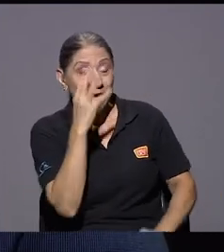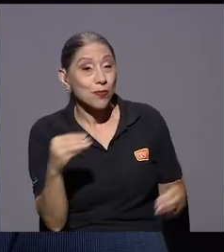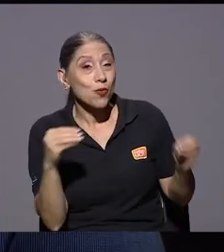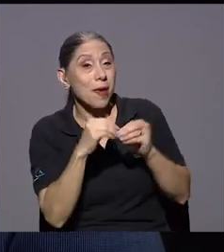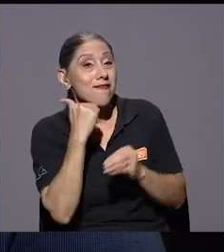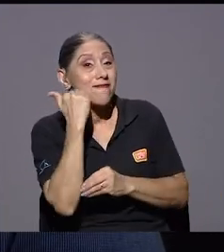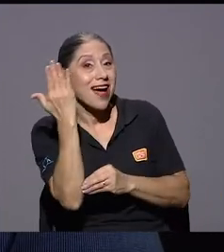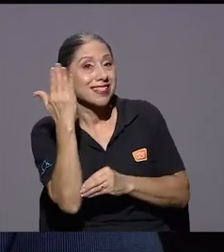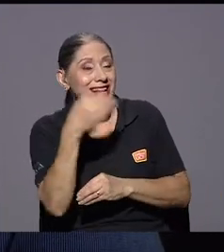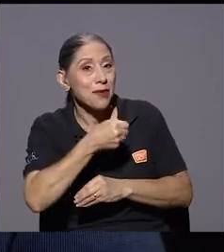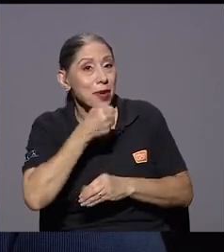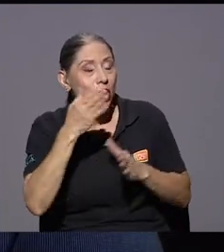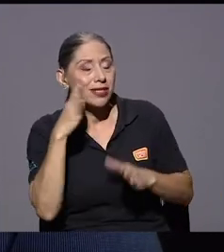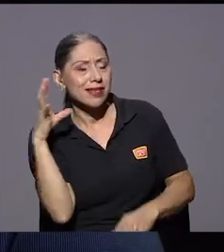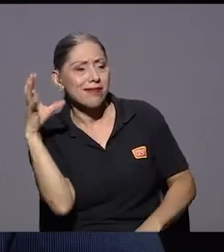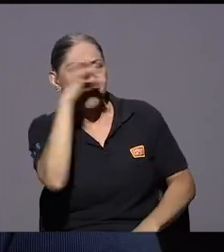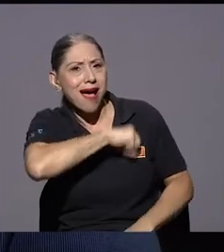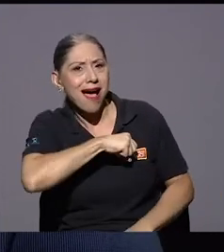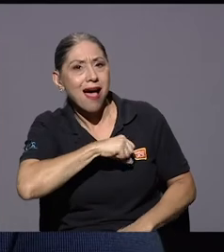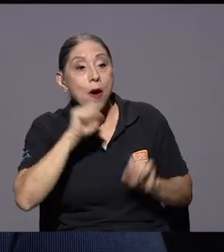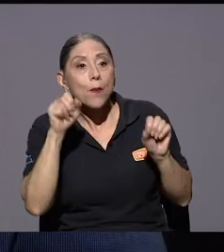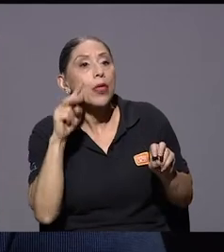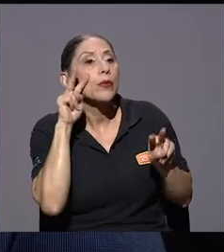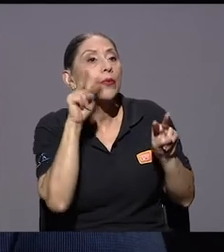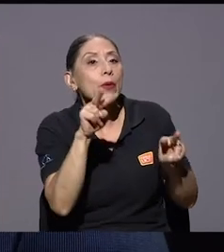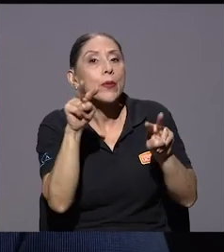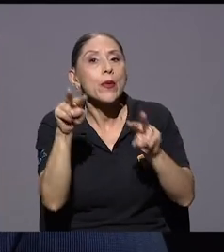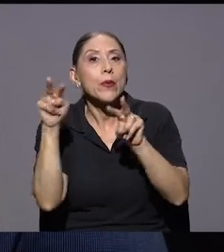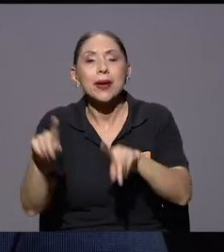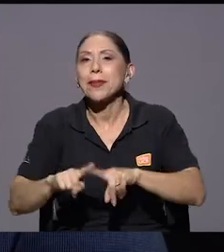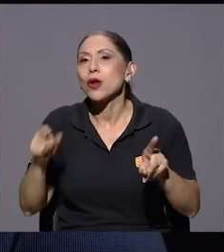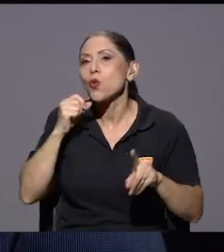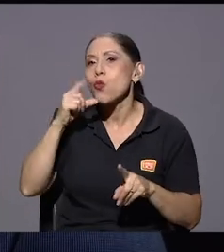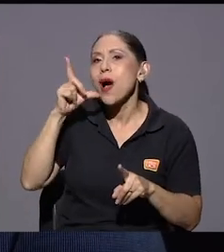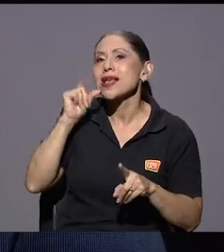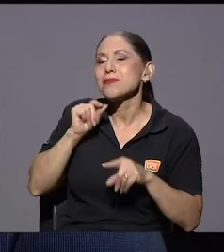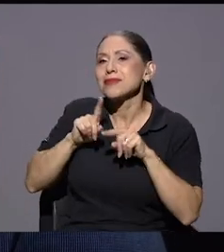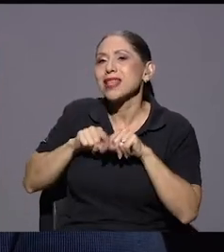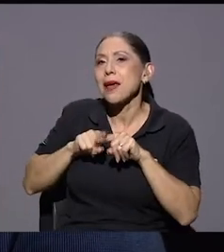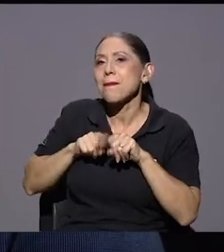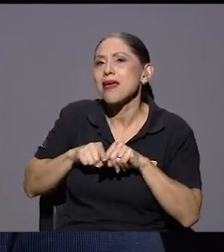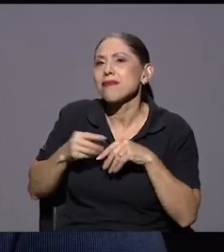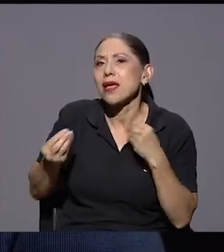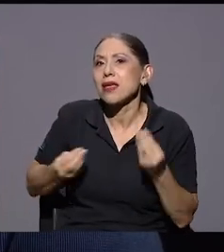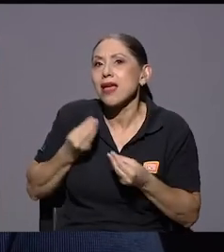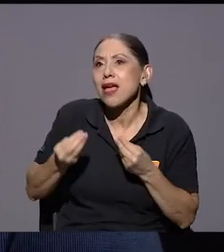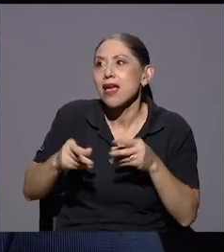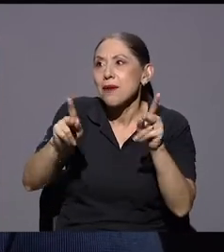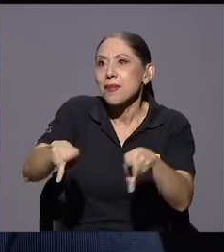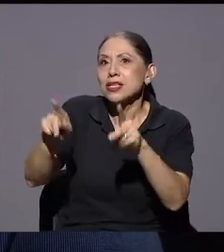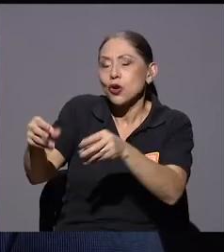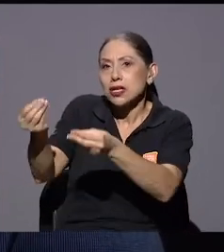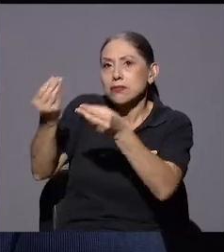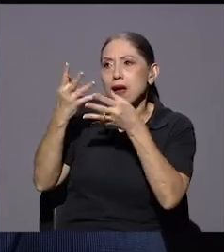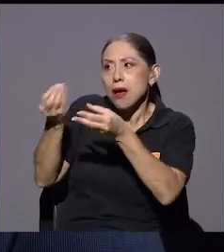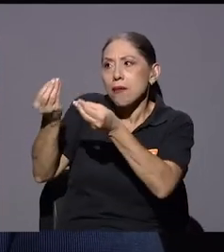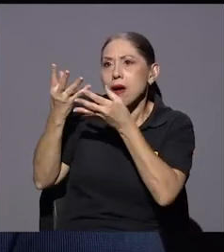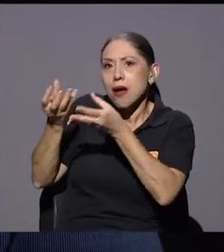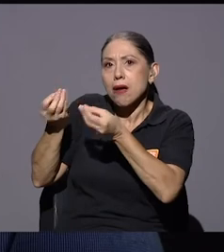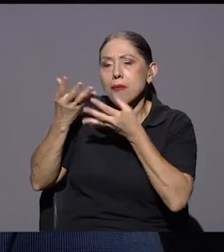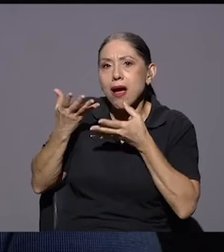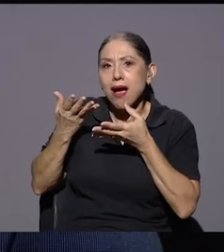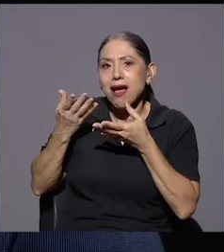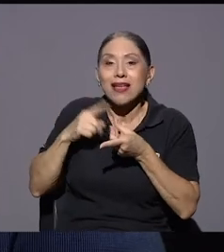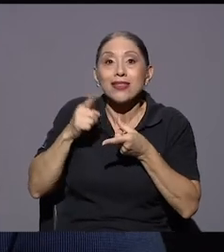fácil de monitorear o sea podemos tener los grupos podemos revisarlos Whatsapp dependemos muchísimo de los reportes que las personas nos hagan o sea es una